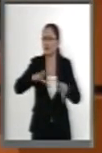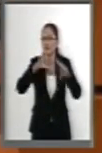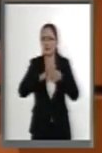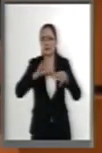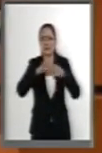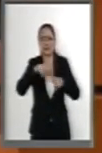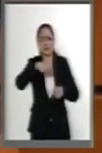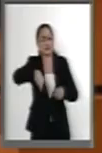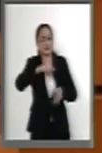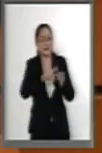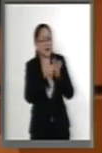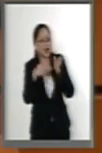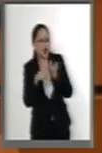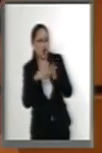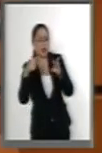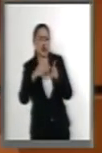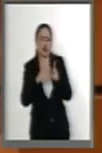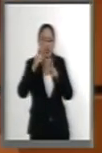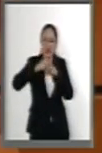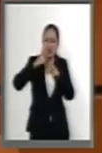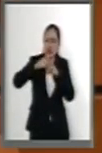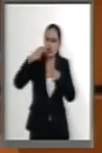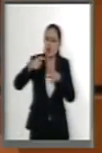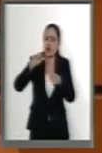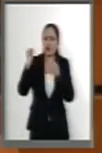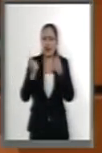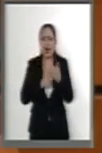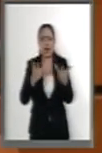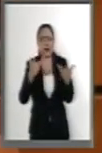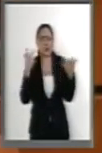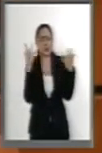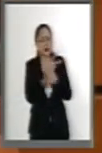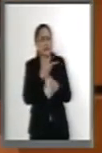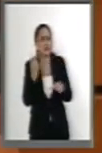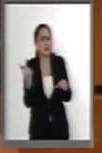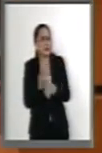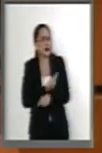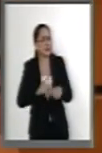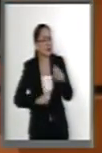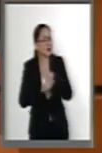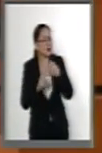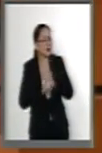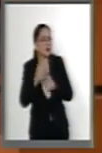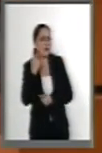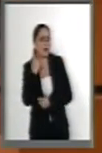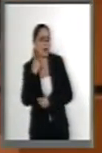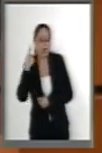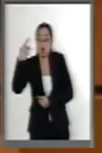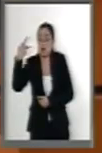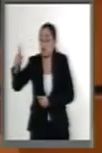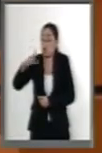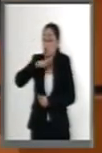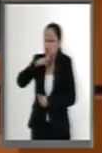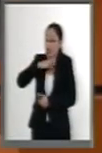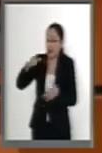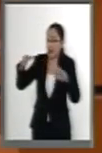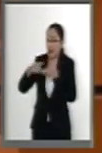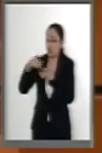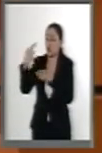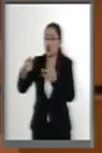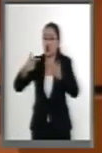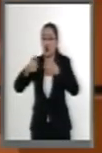todos los periódicos, todas las caricaturas, en lugar de reaccionar ante una crisis política que tiene él y su partido,